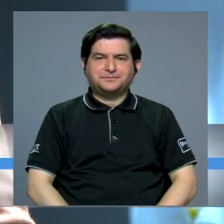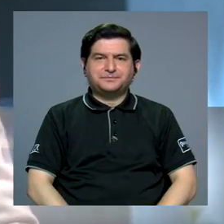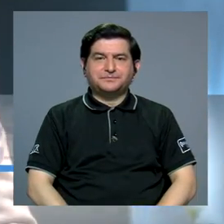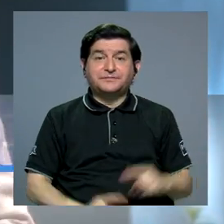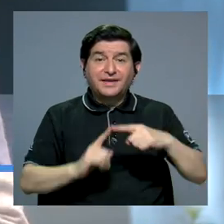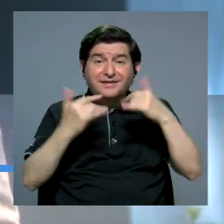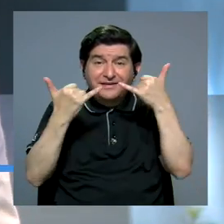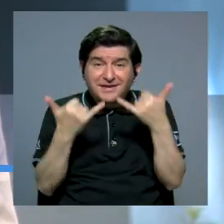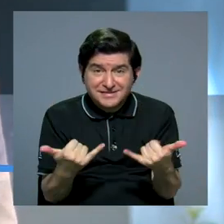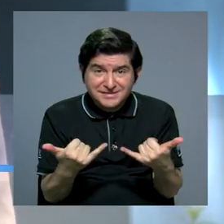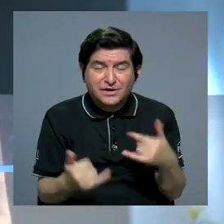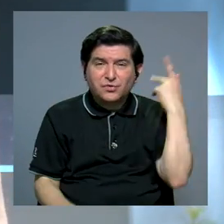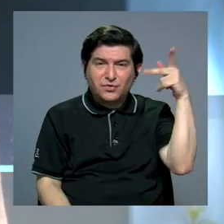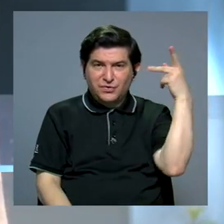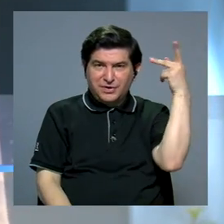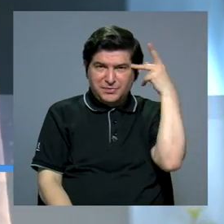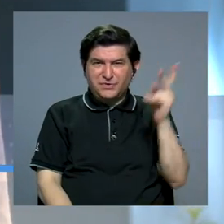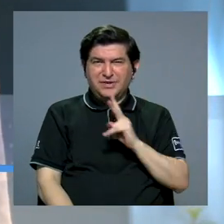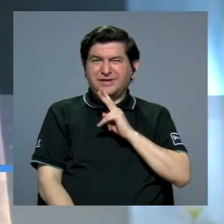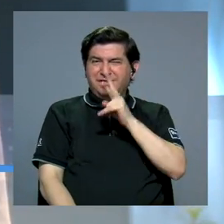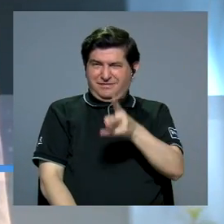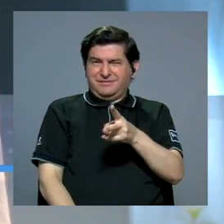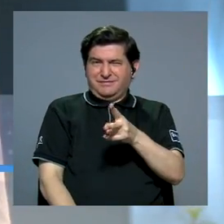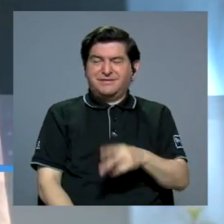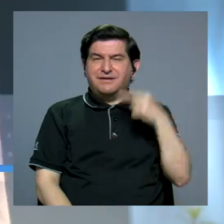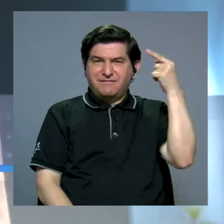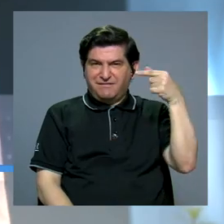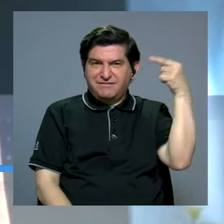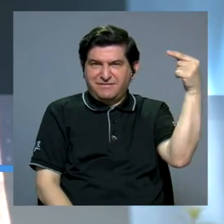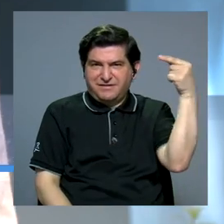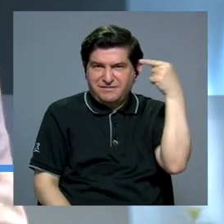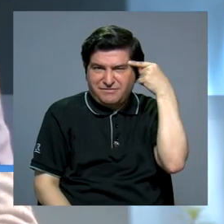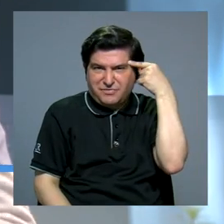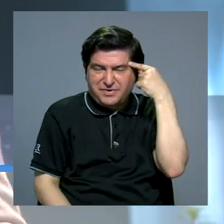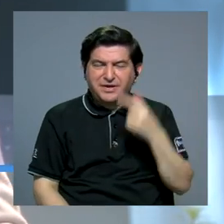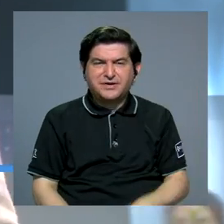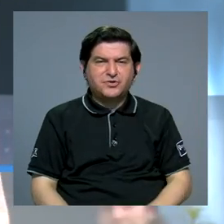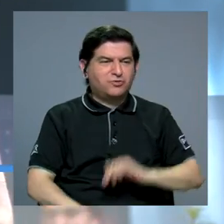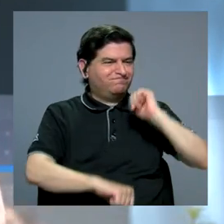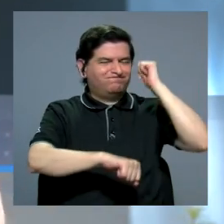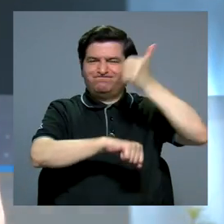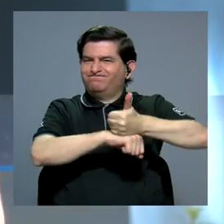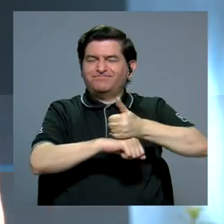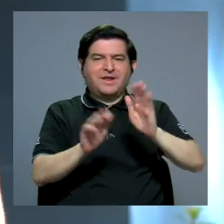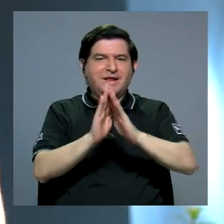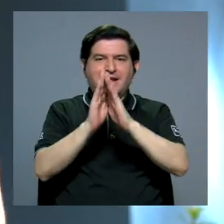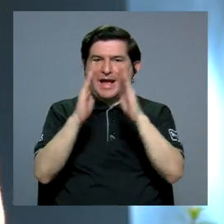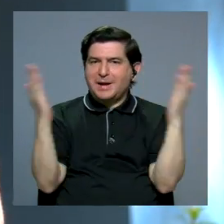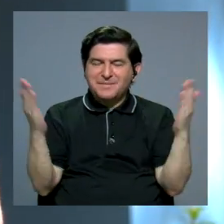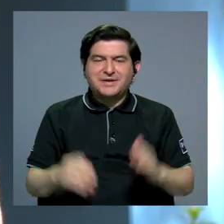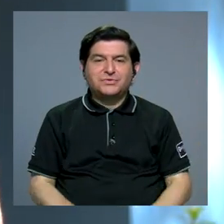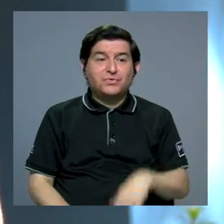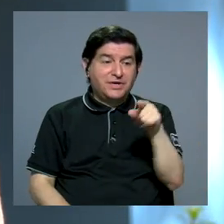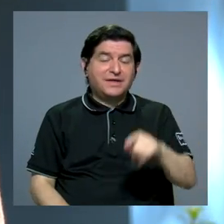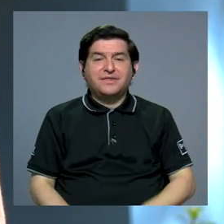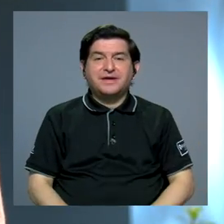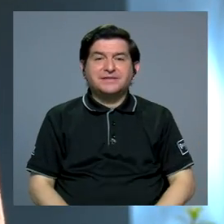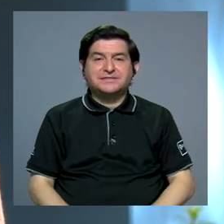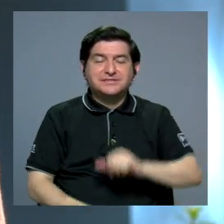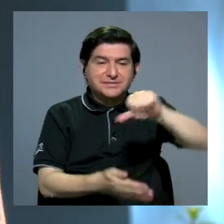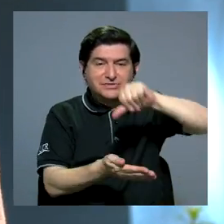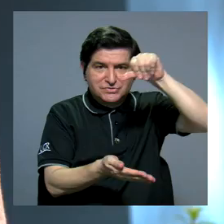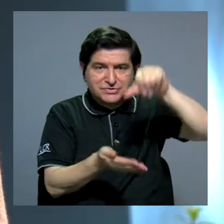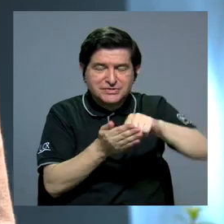Hasta el momento, la política real del gobierno no ha concretado la apertura de las estaciones